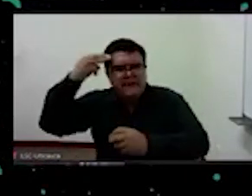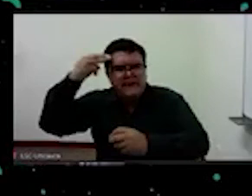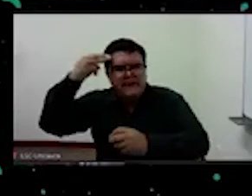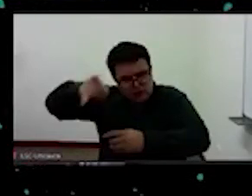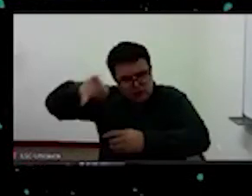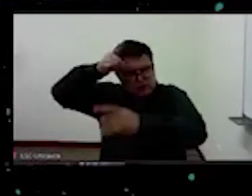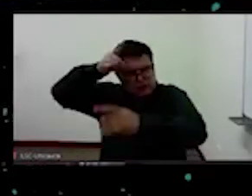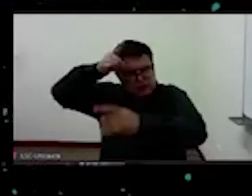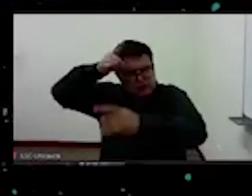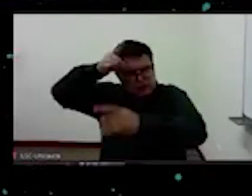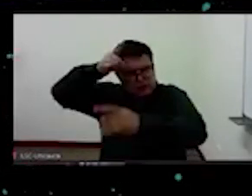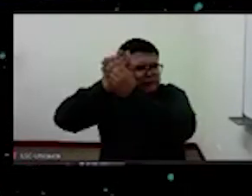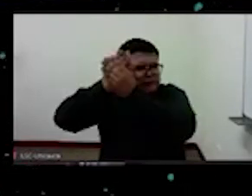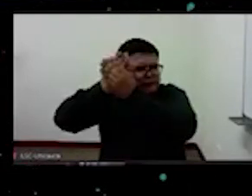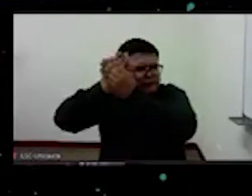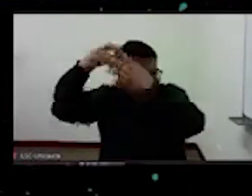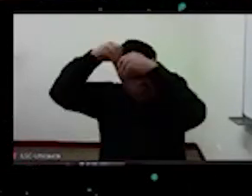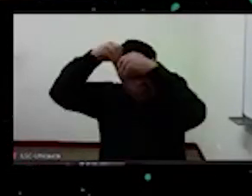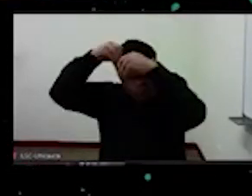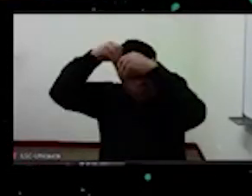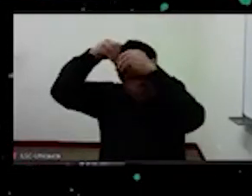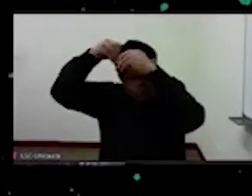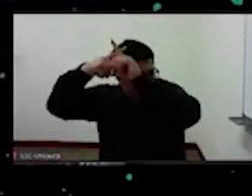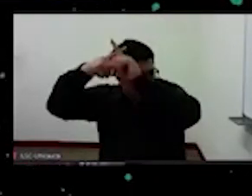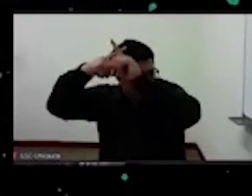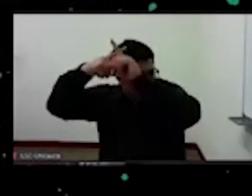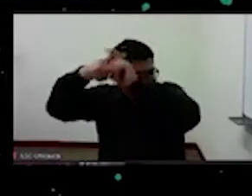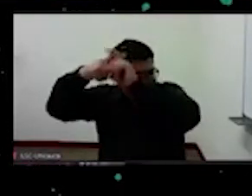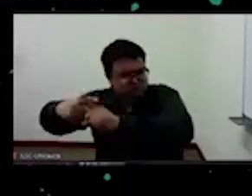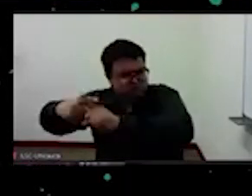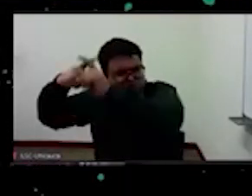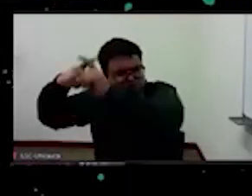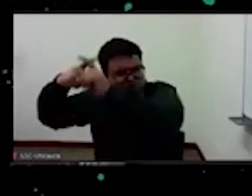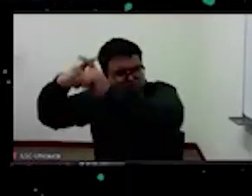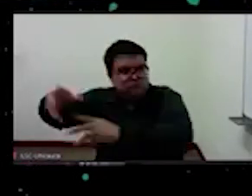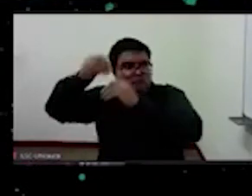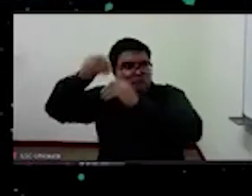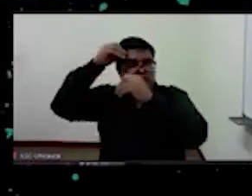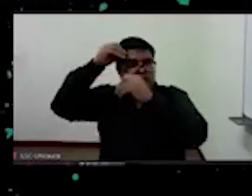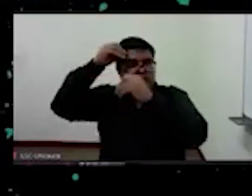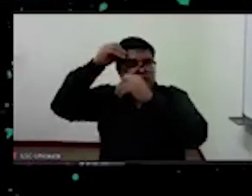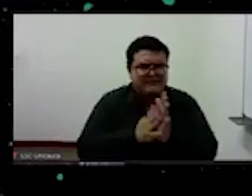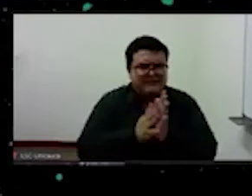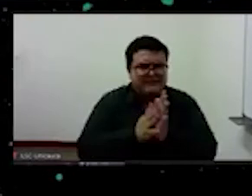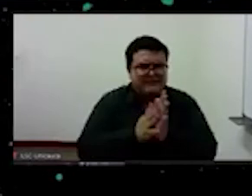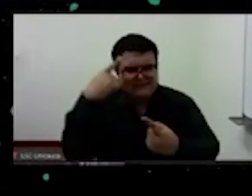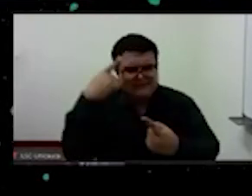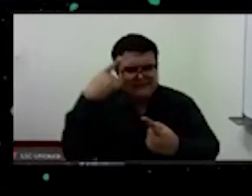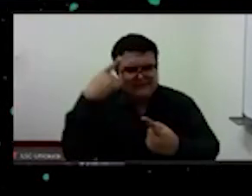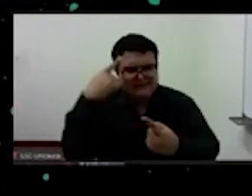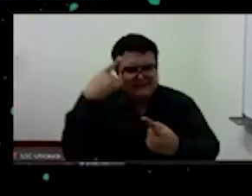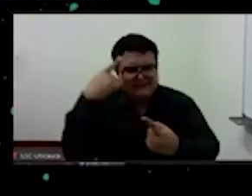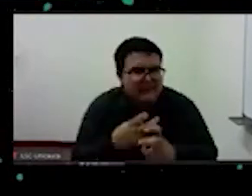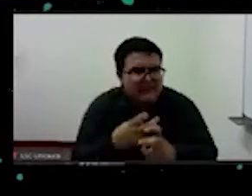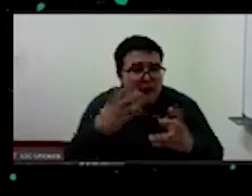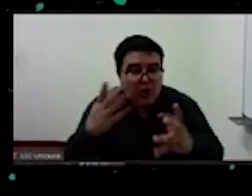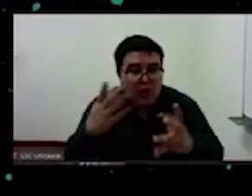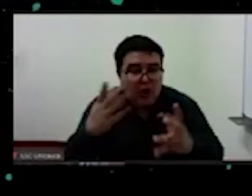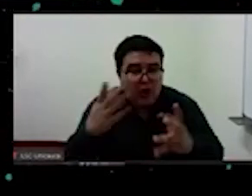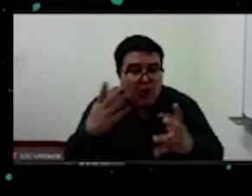de signos gráficos y de signos fonicos la mente china